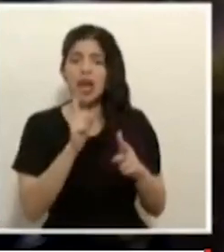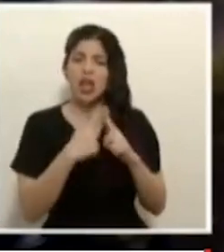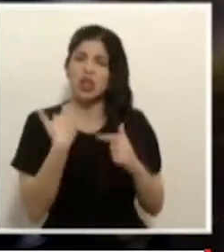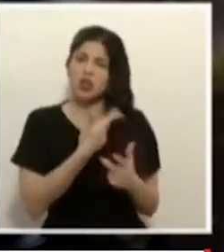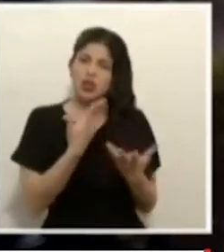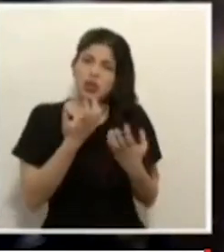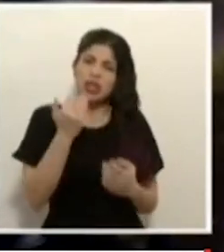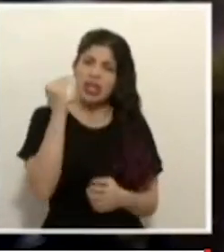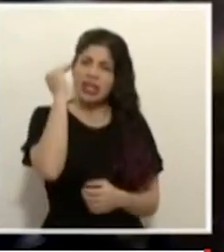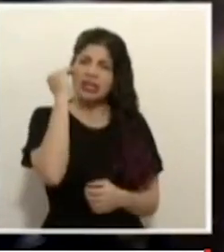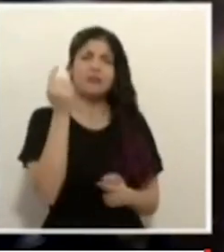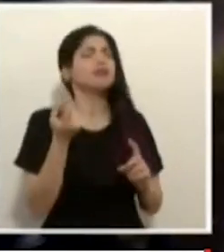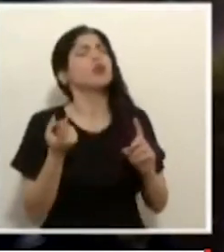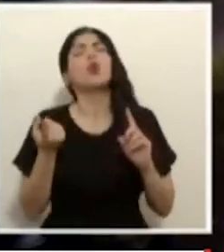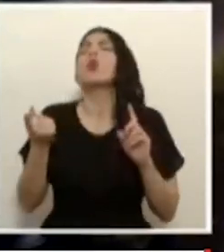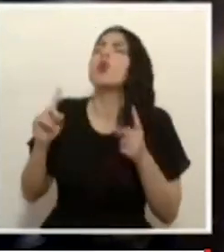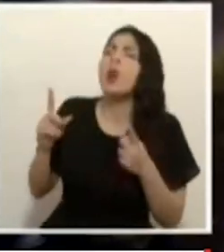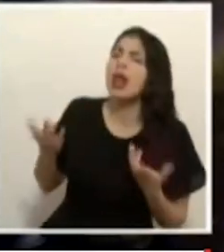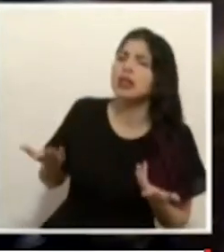saber si